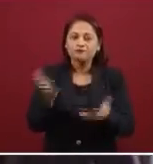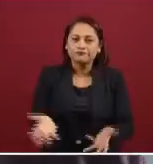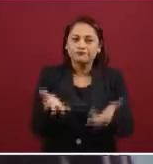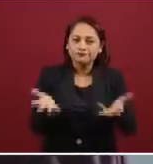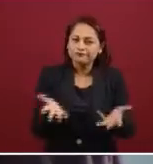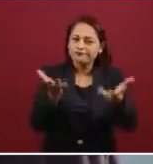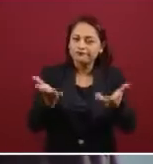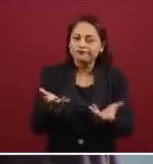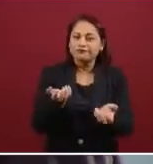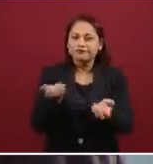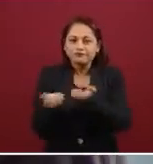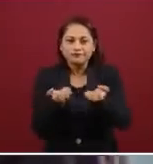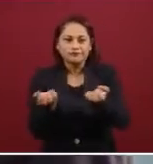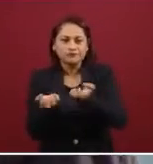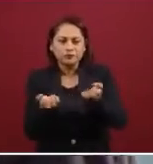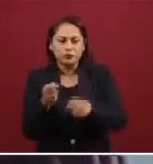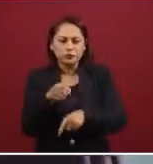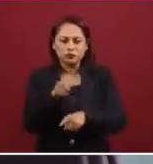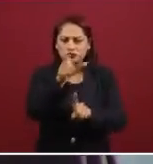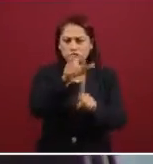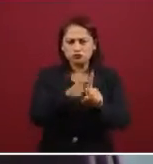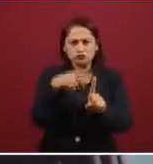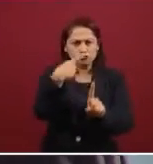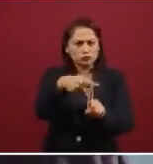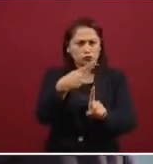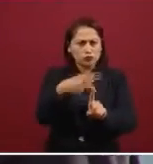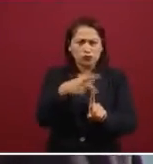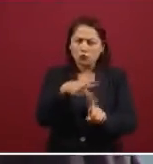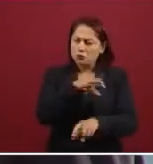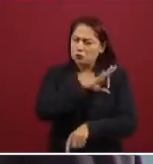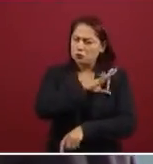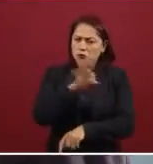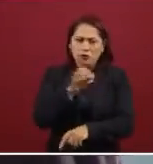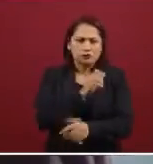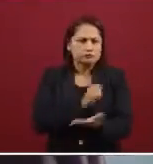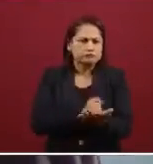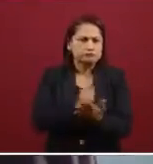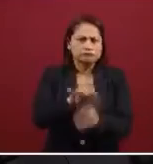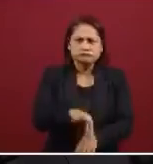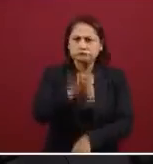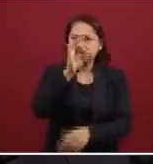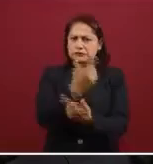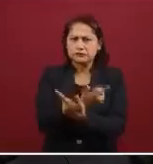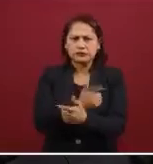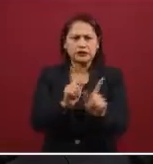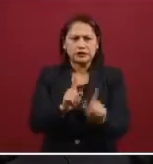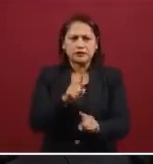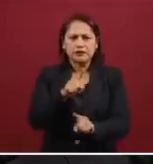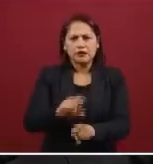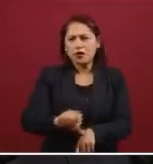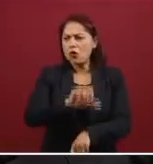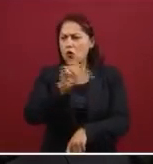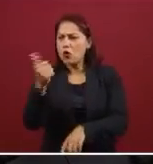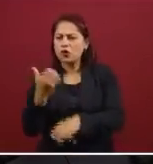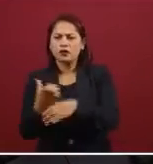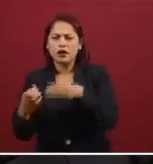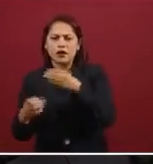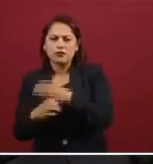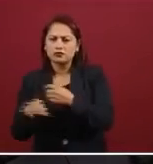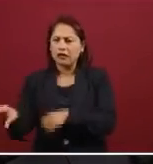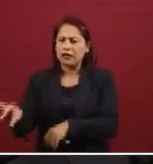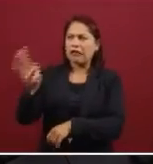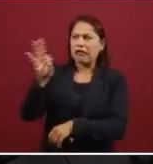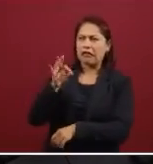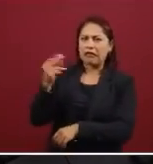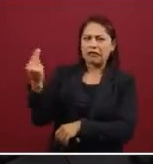acorde con tus capacidades, acorde con tus deseos, no necesitas nada fuera de tu cuerpo para ser feliz, para estar